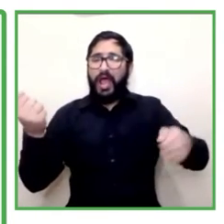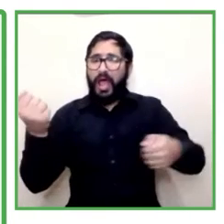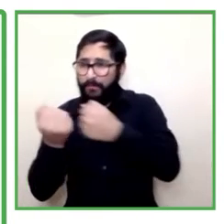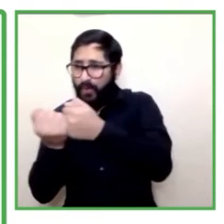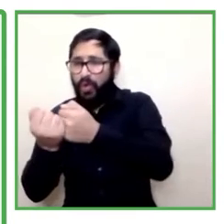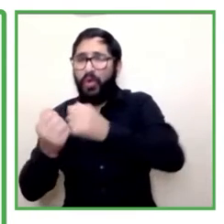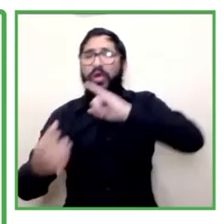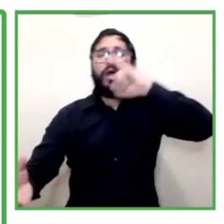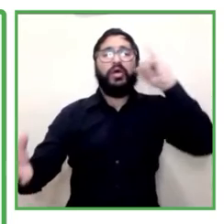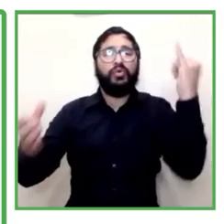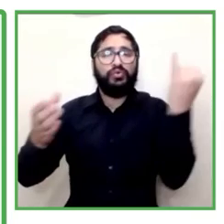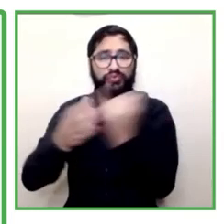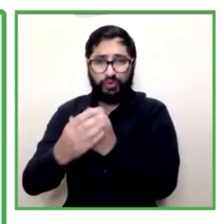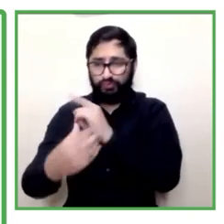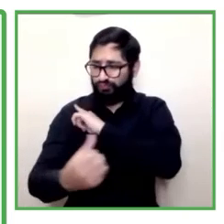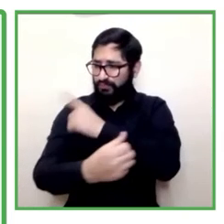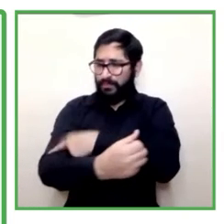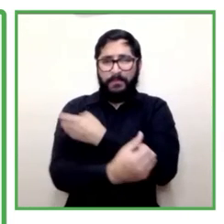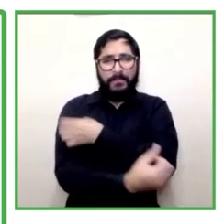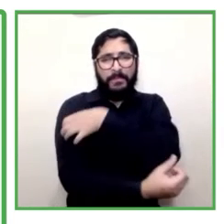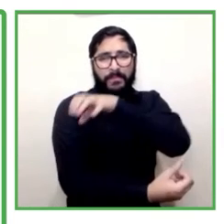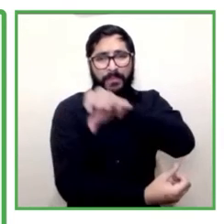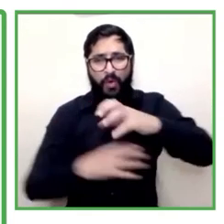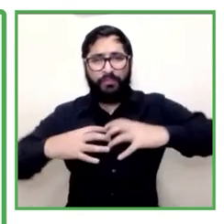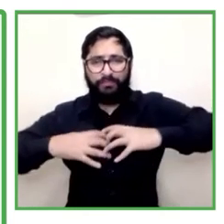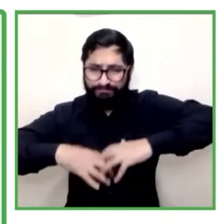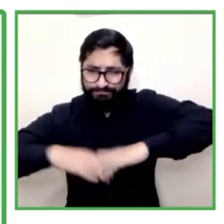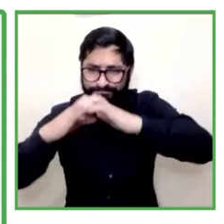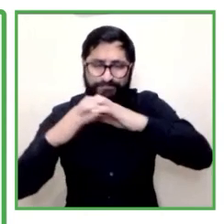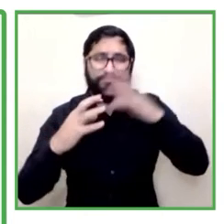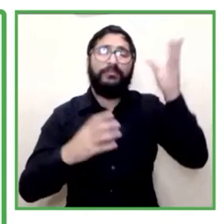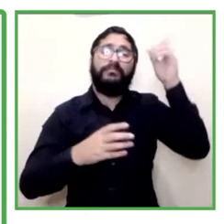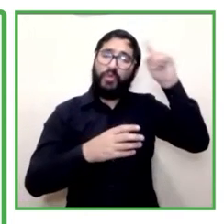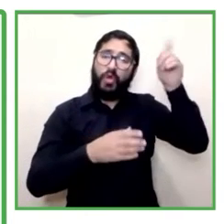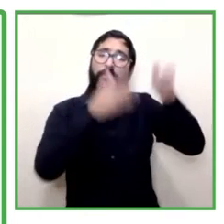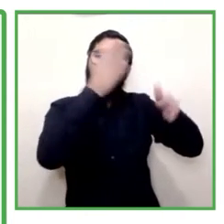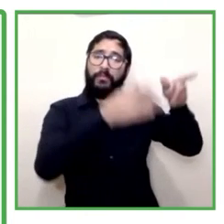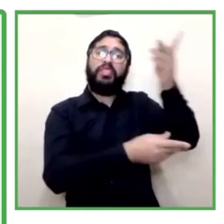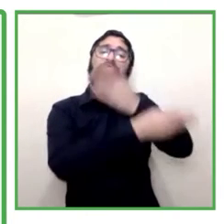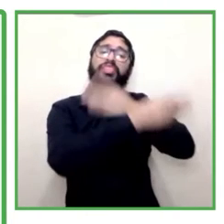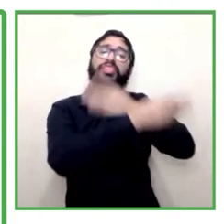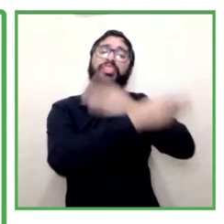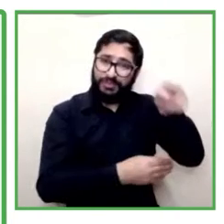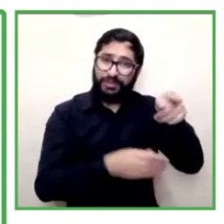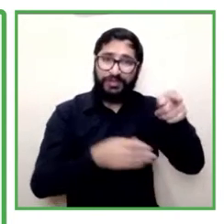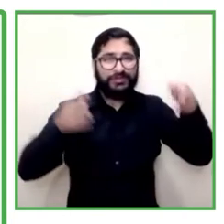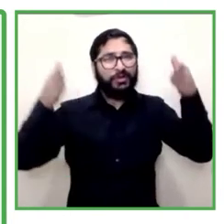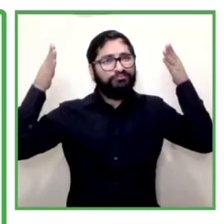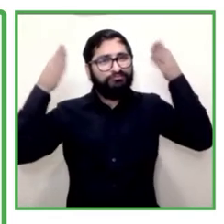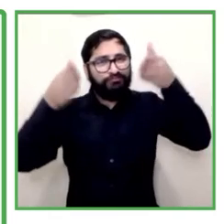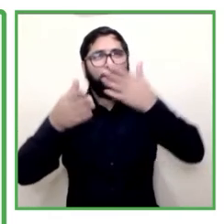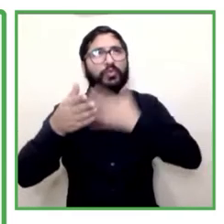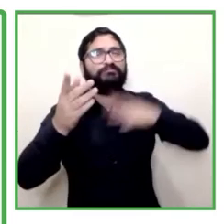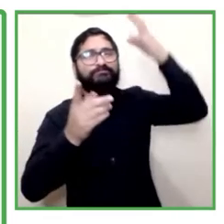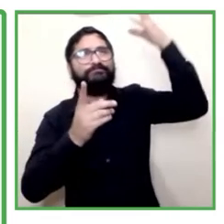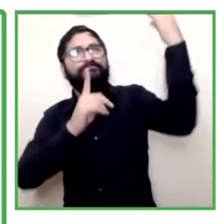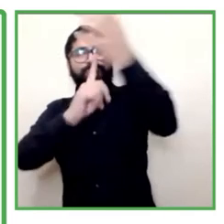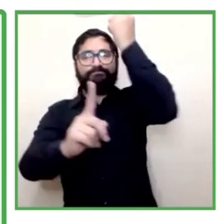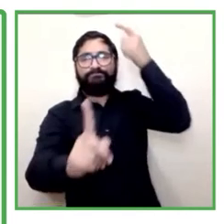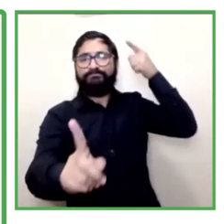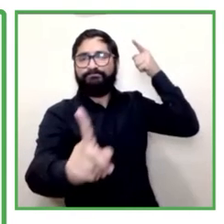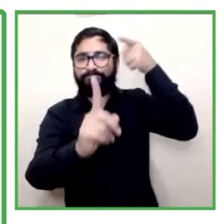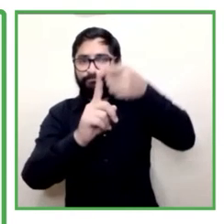meta nacional que nos exige nos obliga en respuesta a los mandatos de la ley a promover acciones